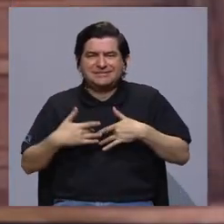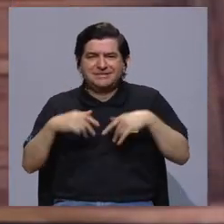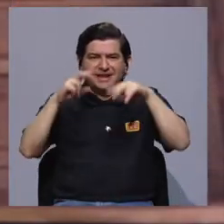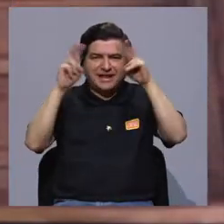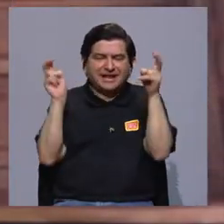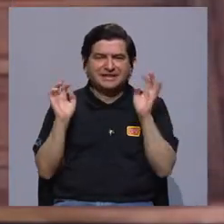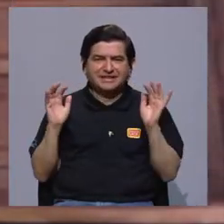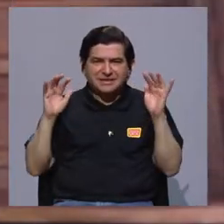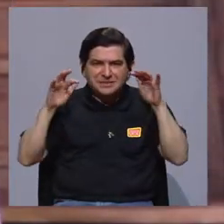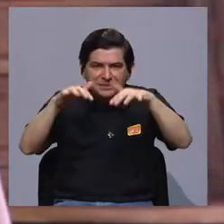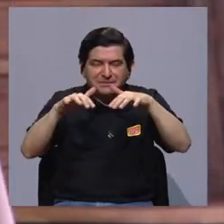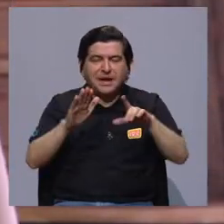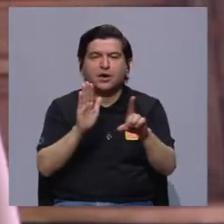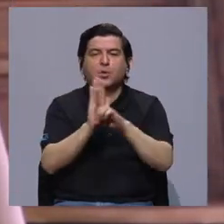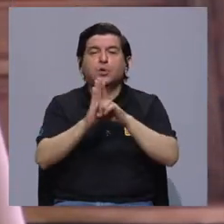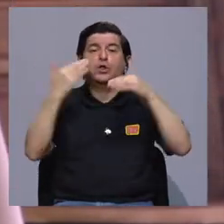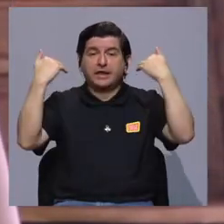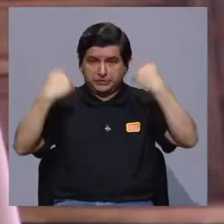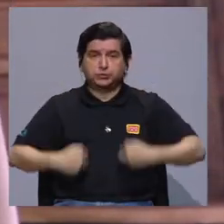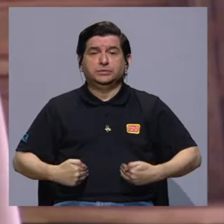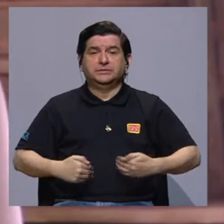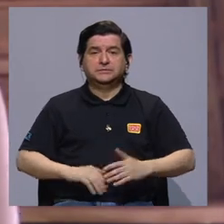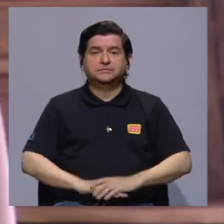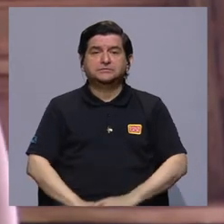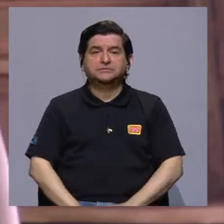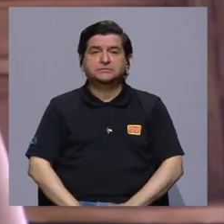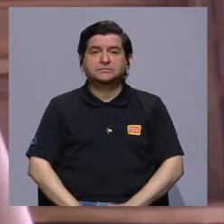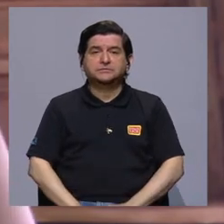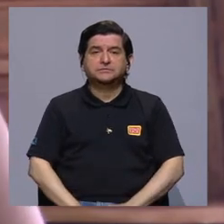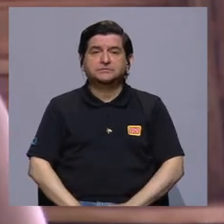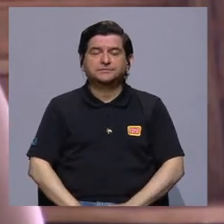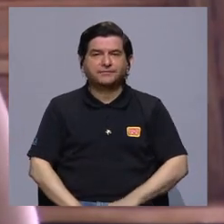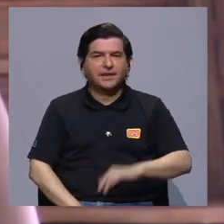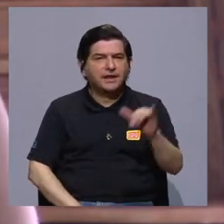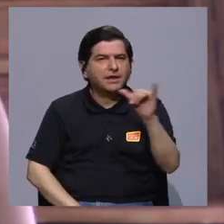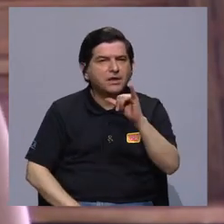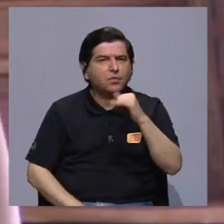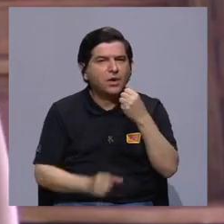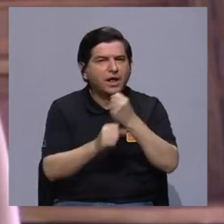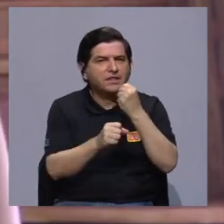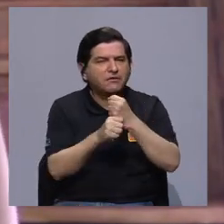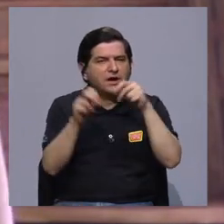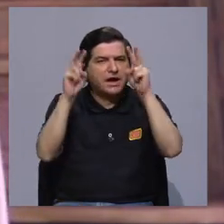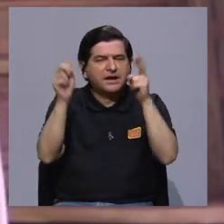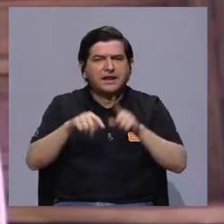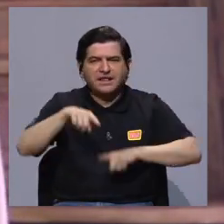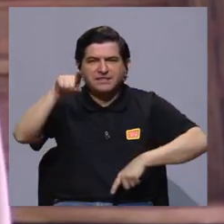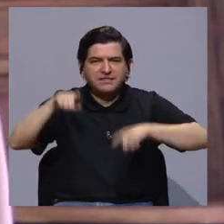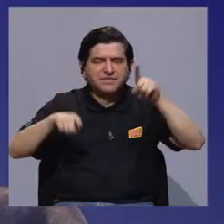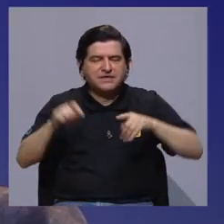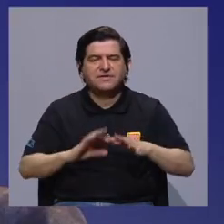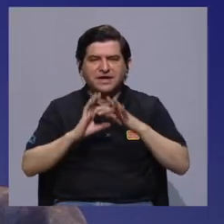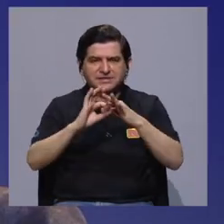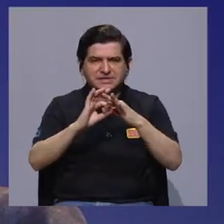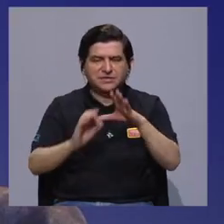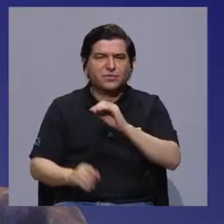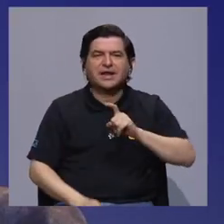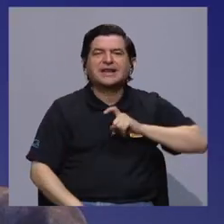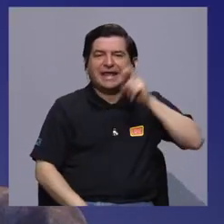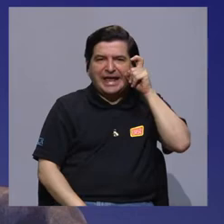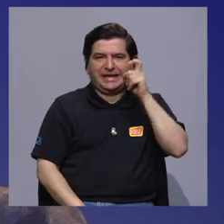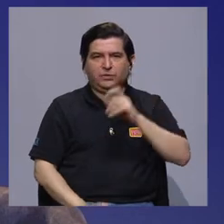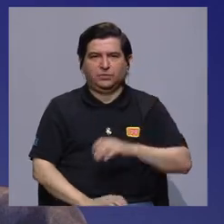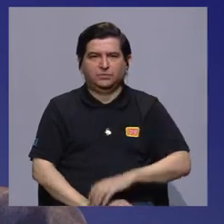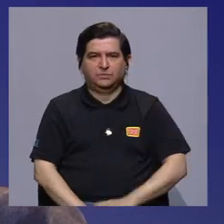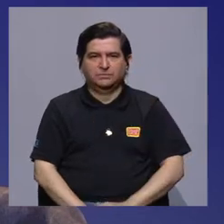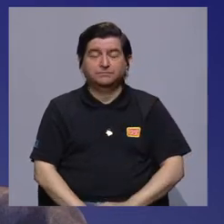sobre el tema migratorio, Como un derecho humano también. Y también ha trabajado el tema de diversidad sexual y género.